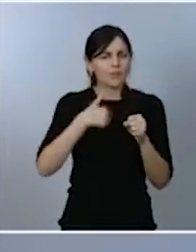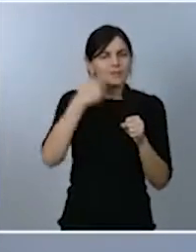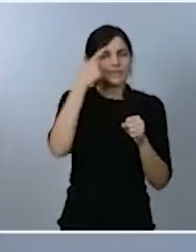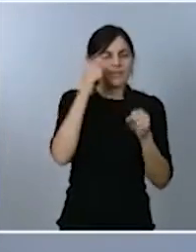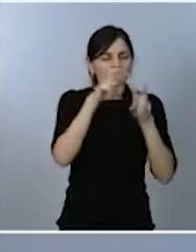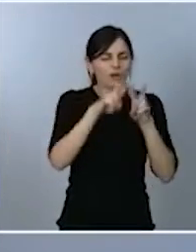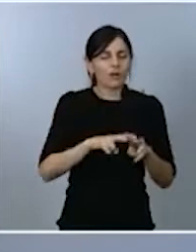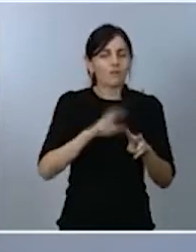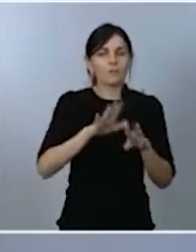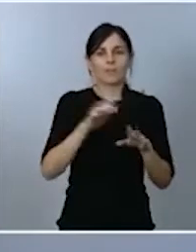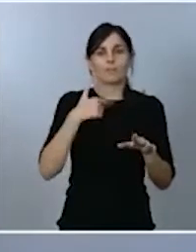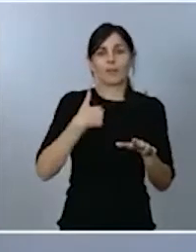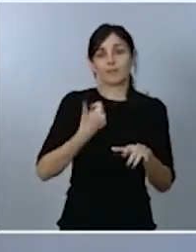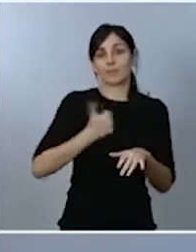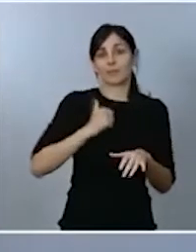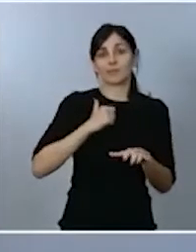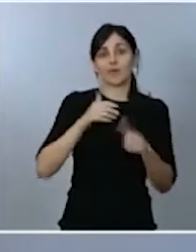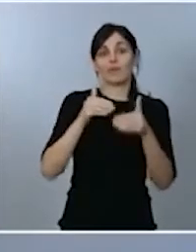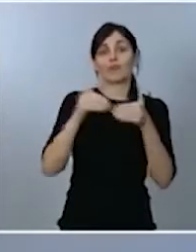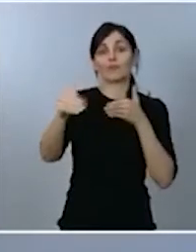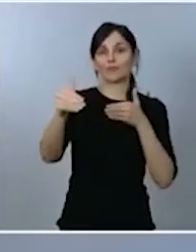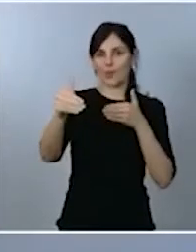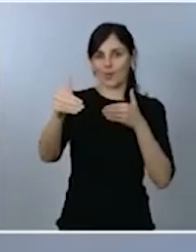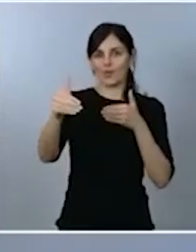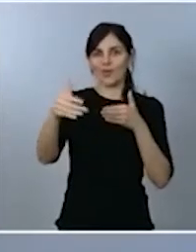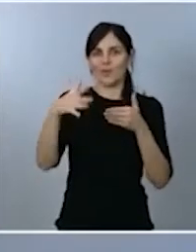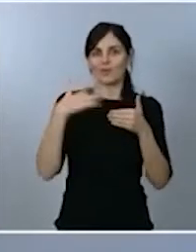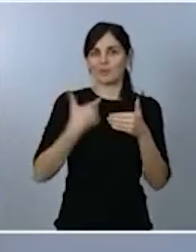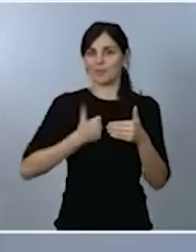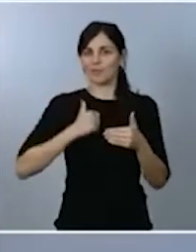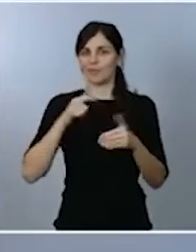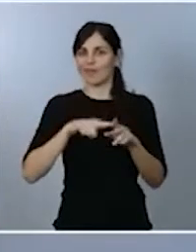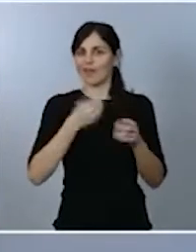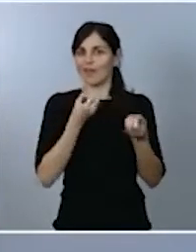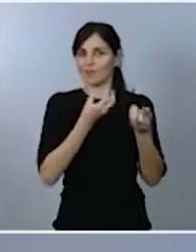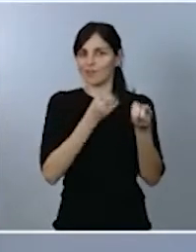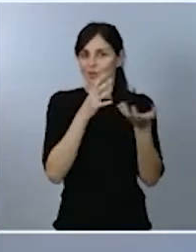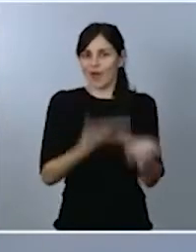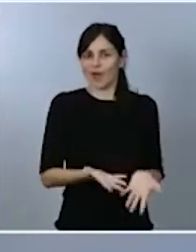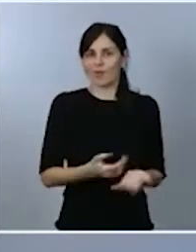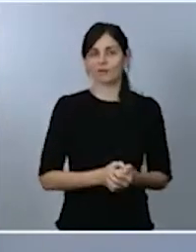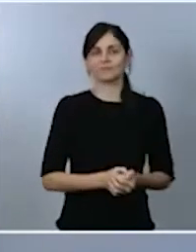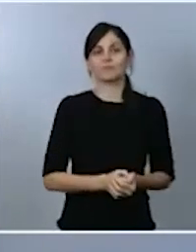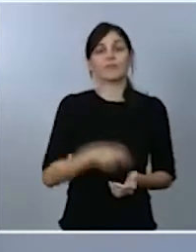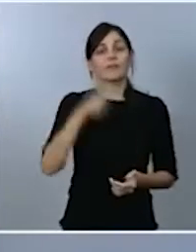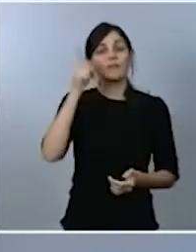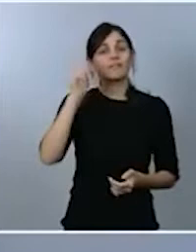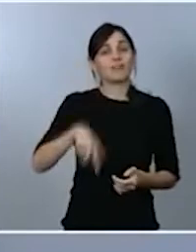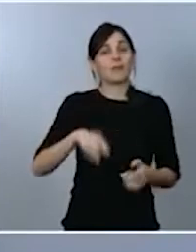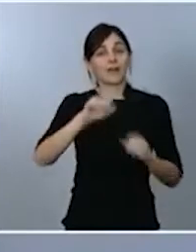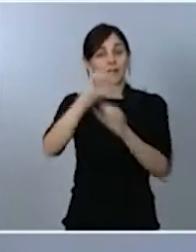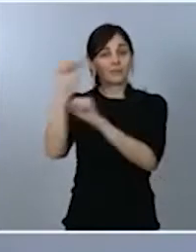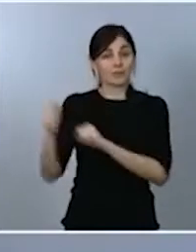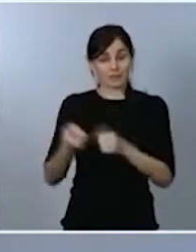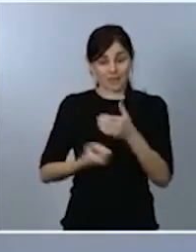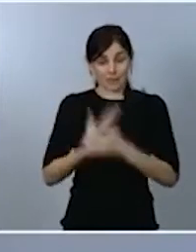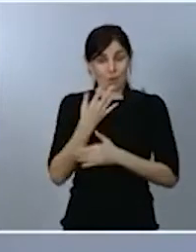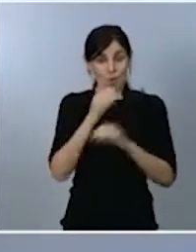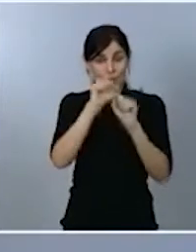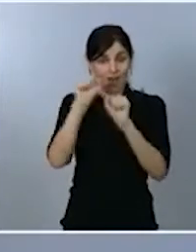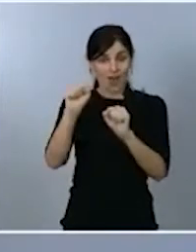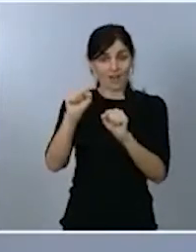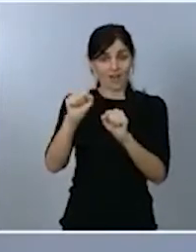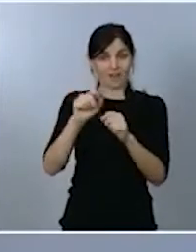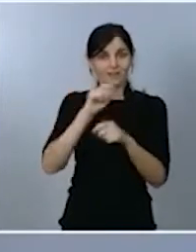mucho mejor también la respuesta inmunológica frente al virus, eso es una línea de investigación. Se ha conseguido desarrollar técnicas de diagnóstico rápido